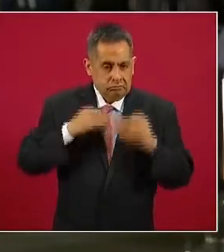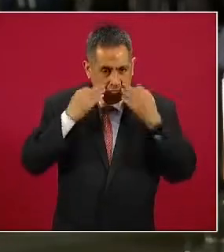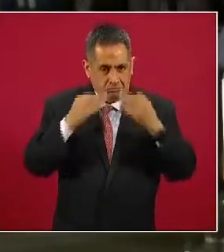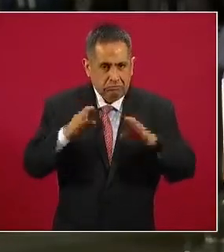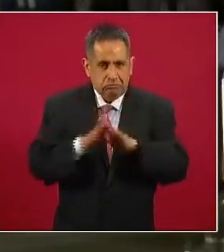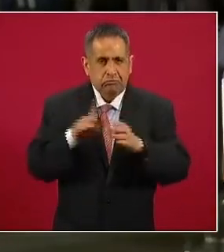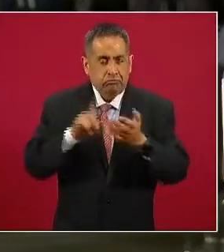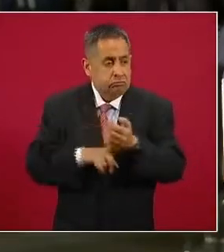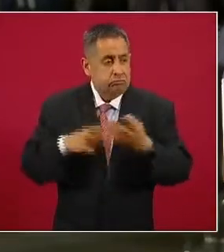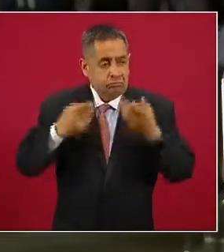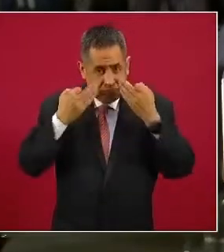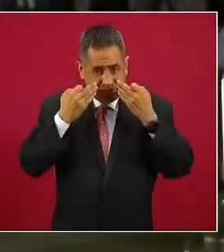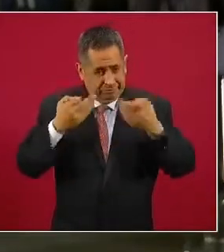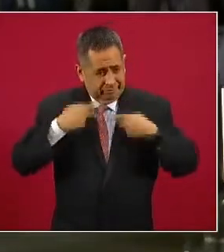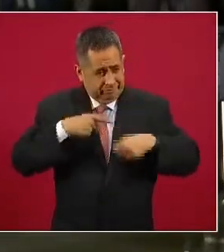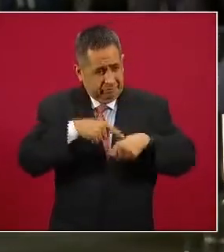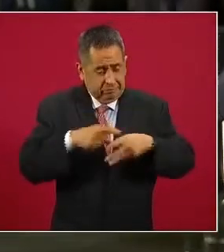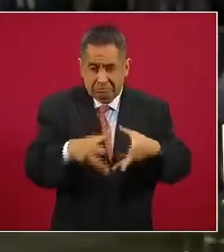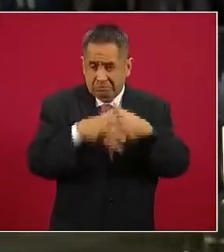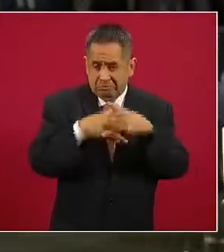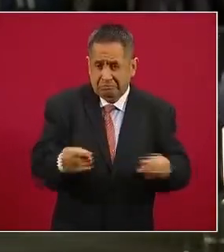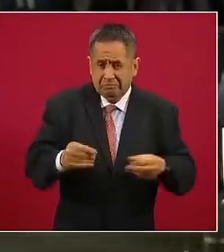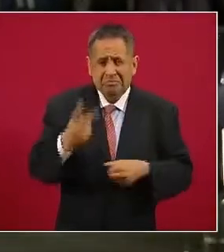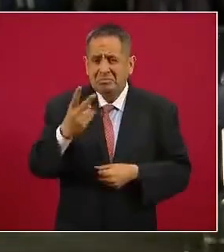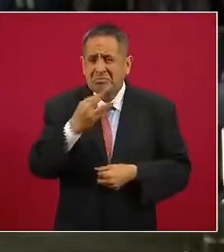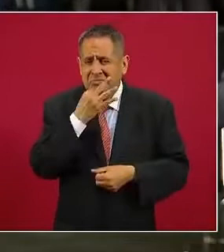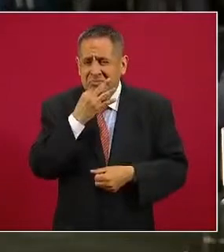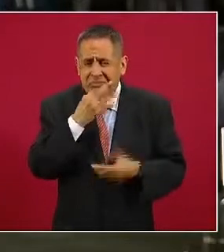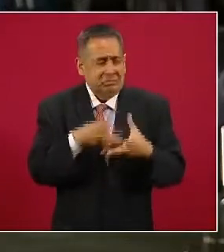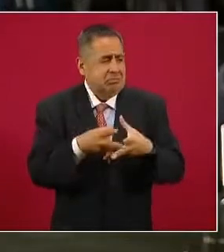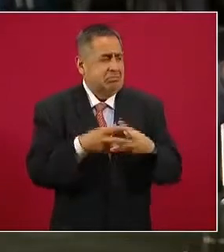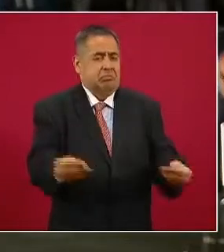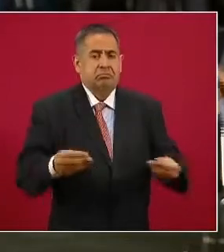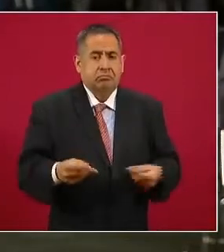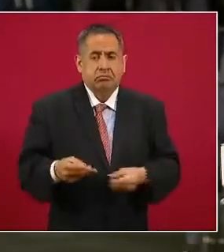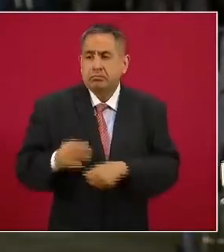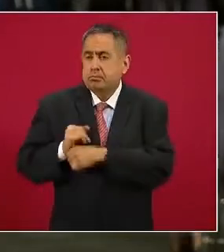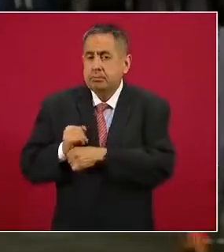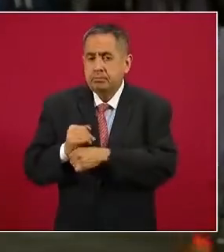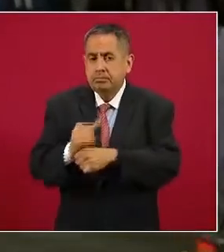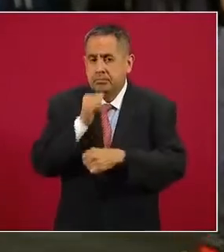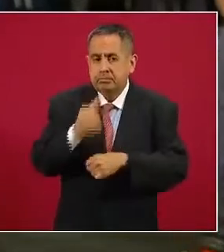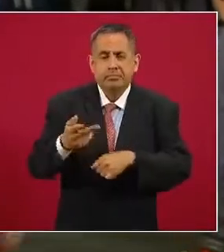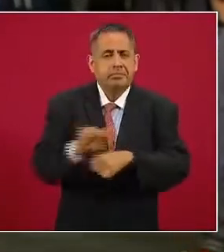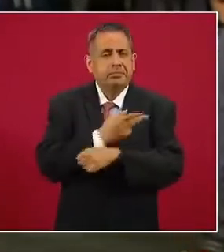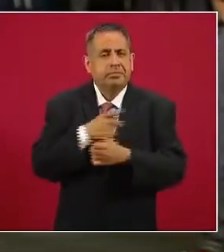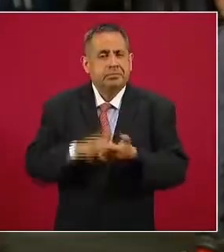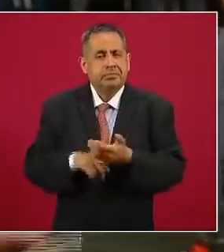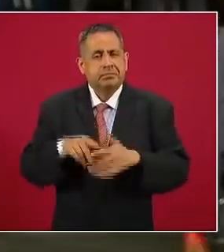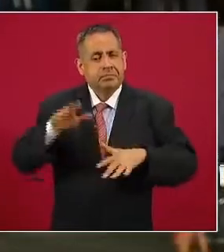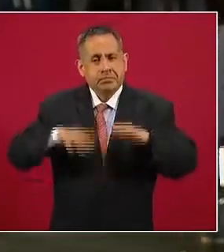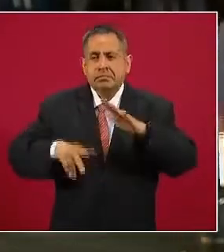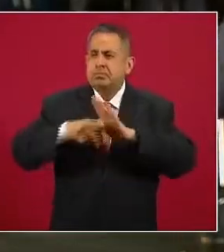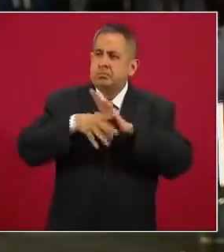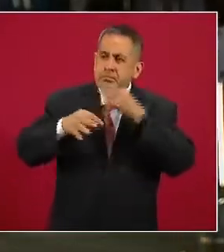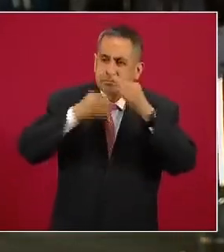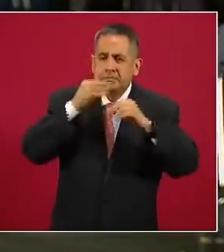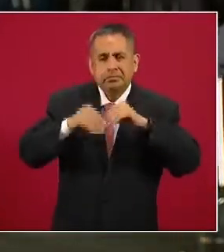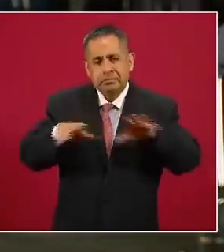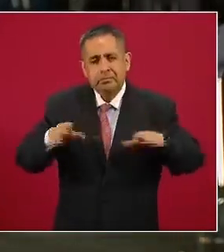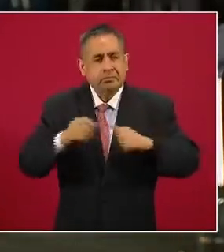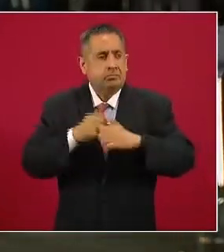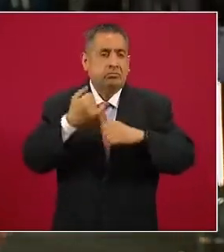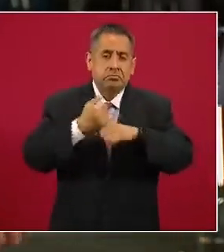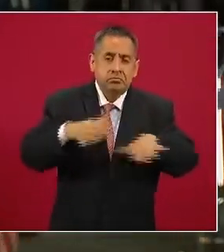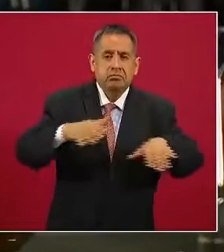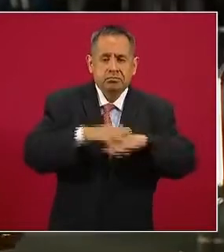que estuvieron las personas ahí desaparecen en cuestión de dos minutos no se avanza en la investigación a pesar de que de repente salen boletines con